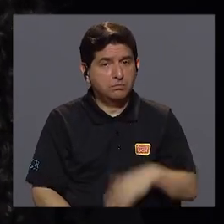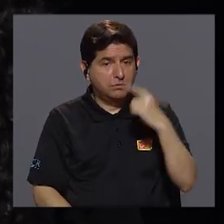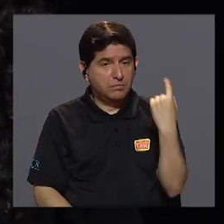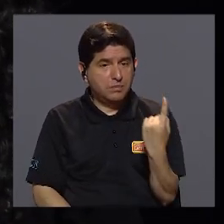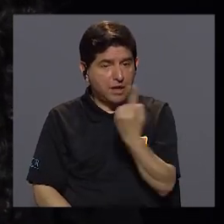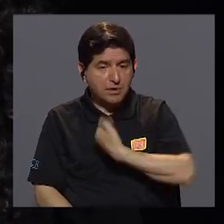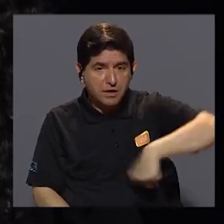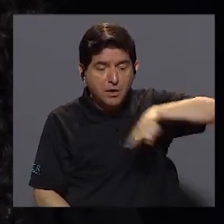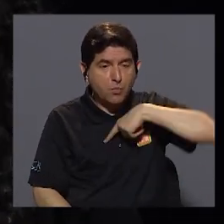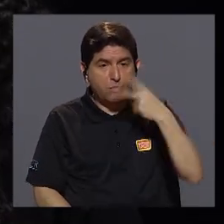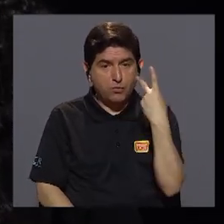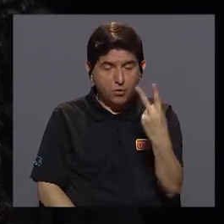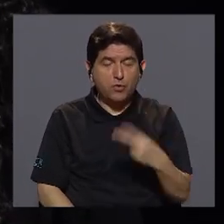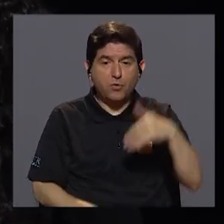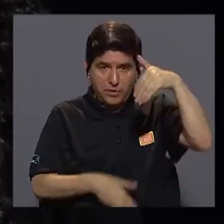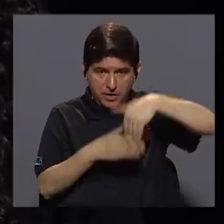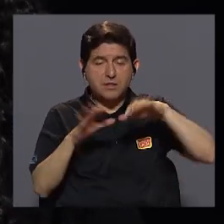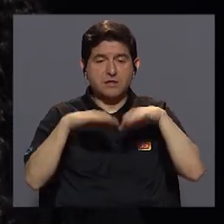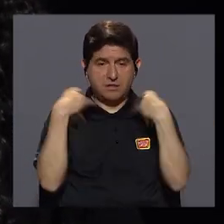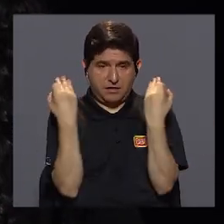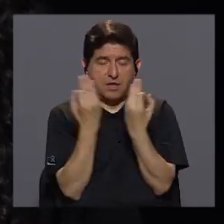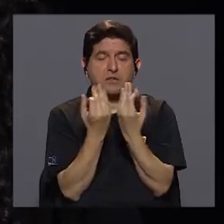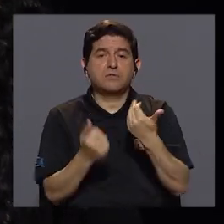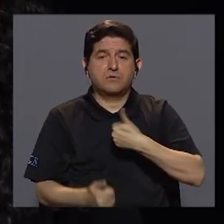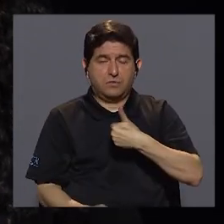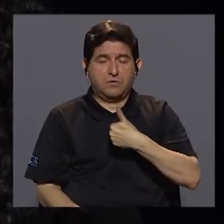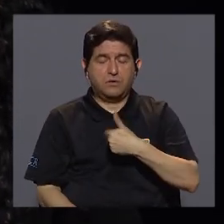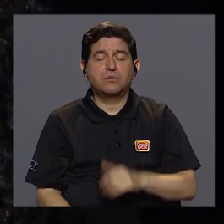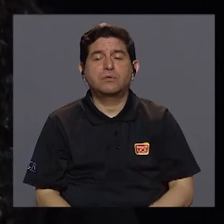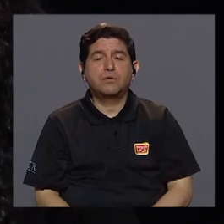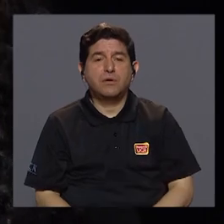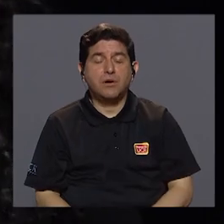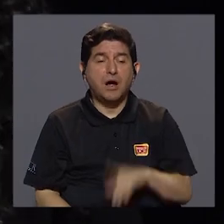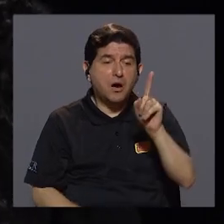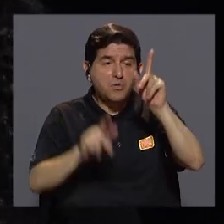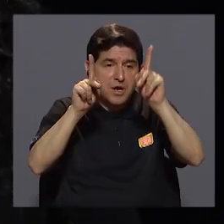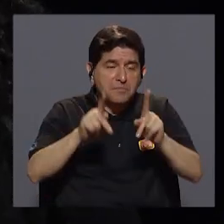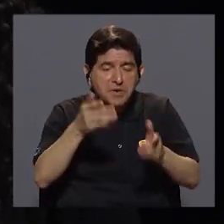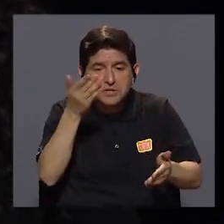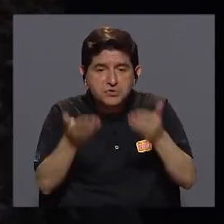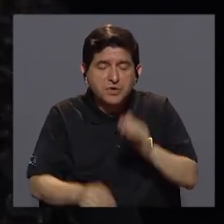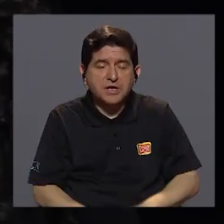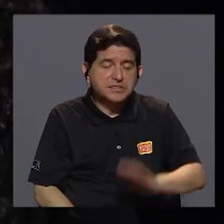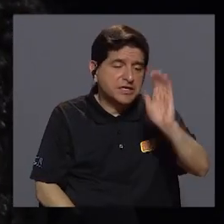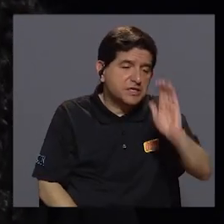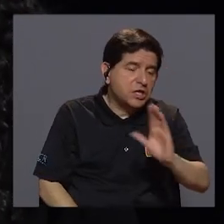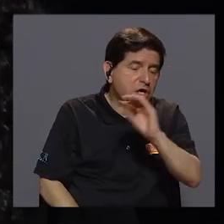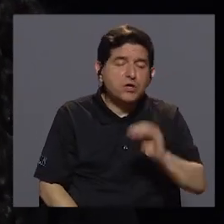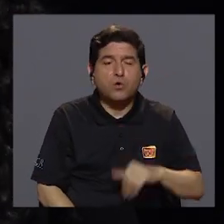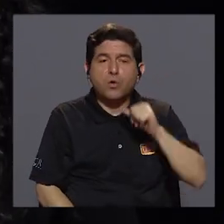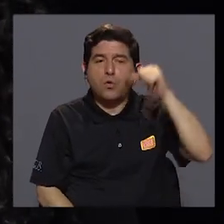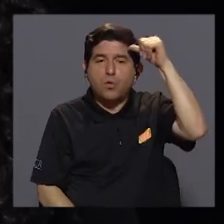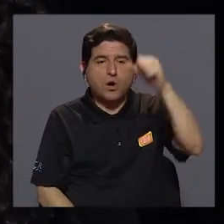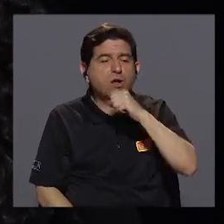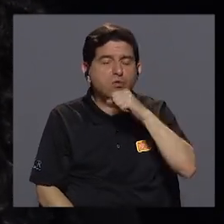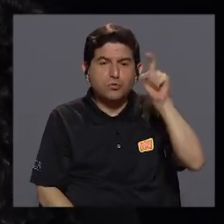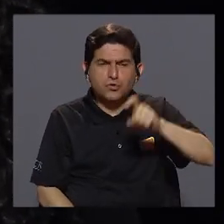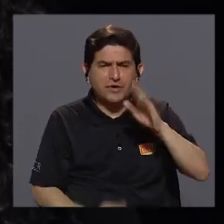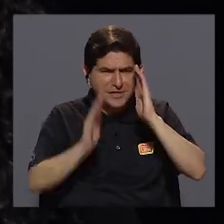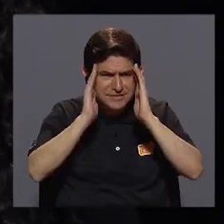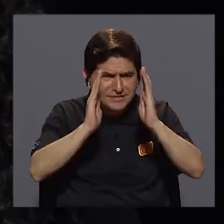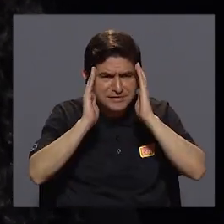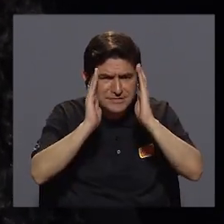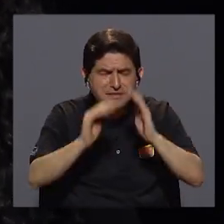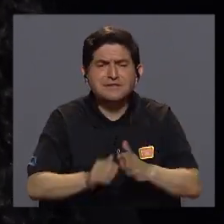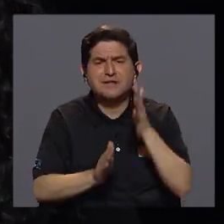uno de nosotros lo puede ver en el seno de sus propias familias, tal vez alguna persona, sea un infante o una persona mayor que requiere atender esas